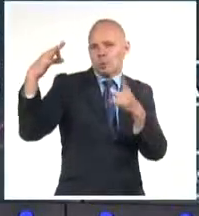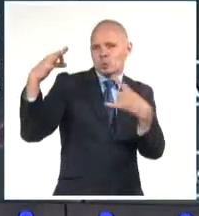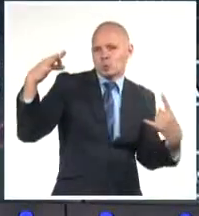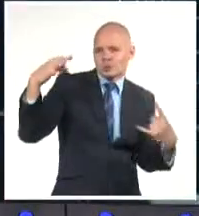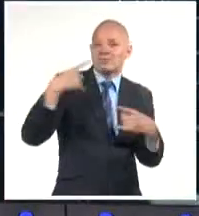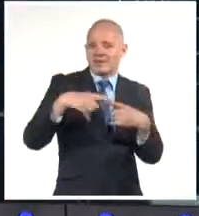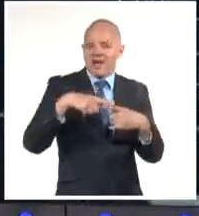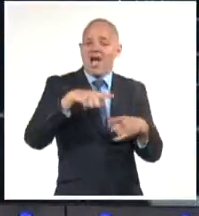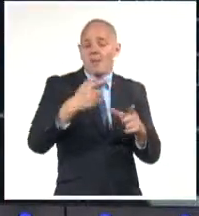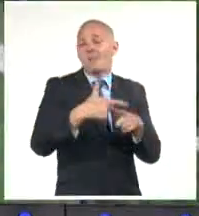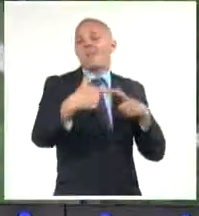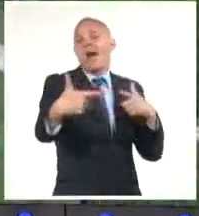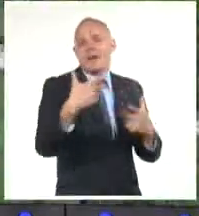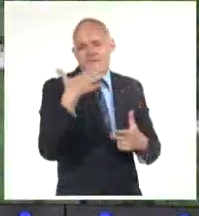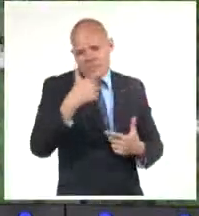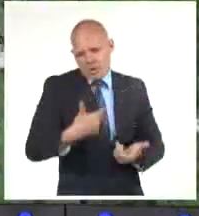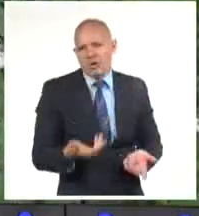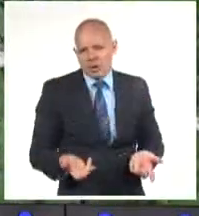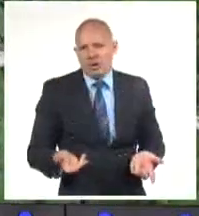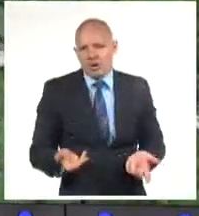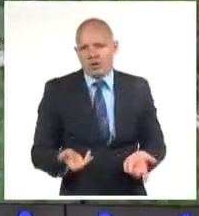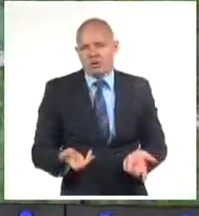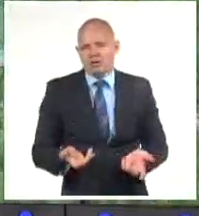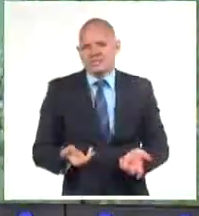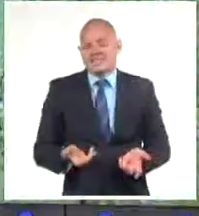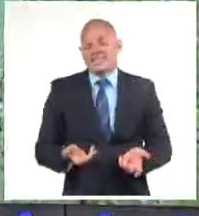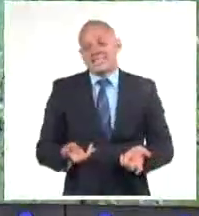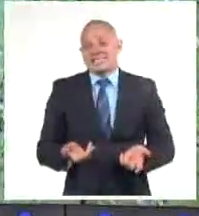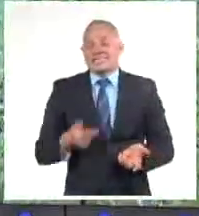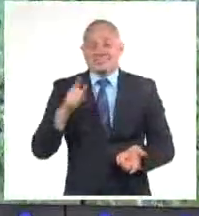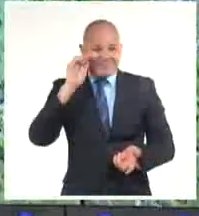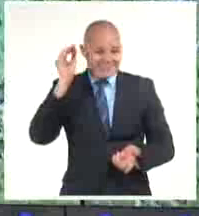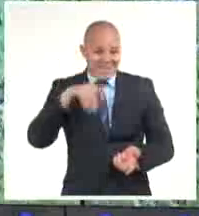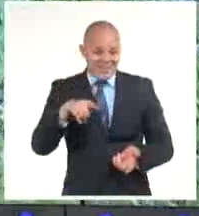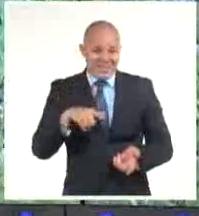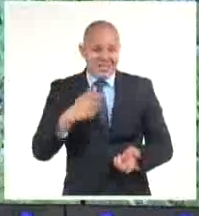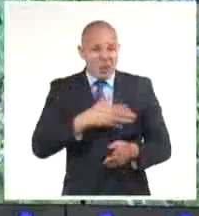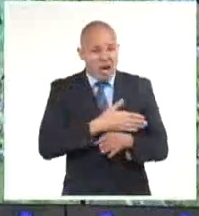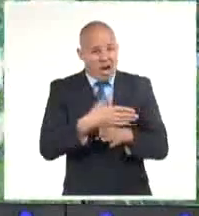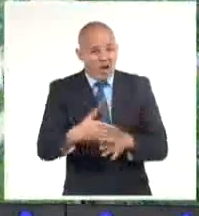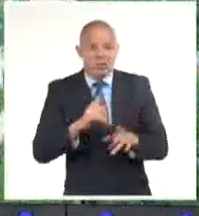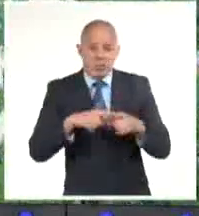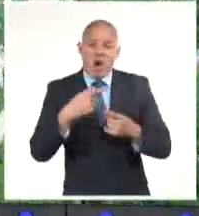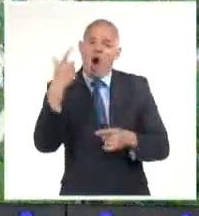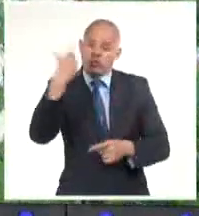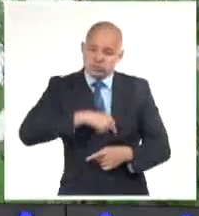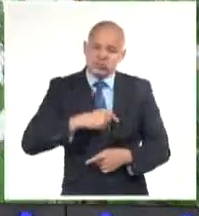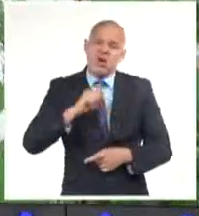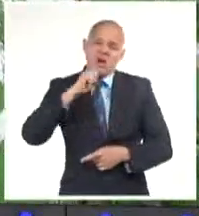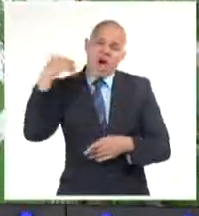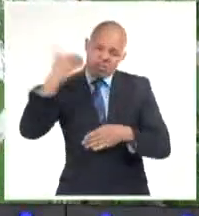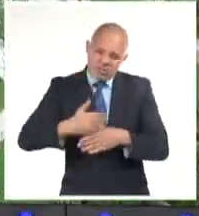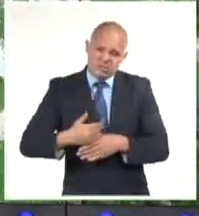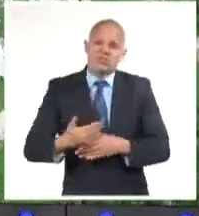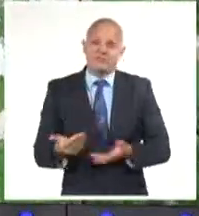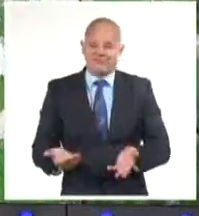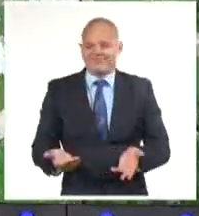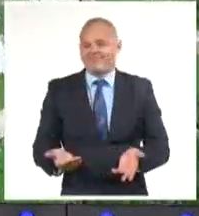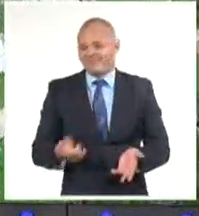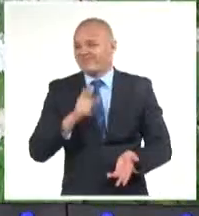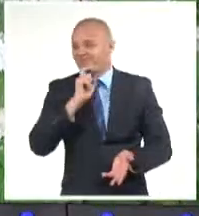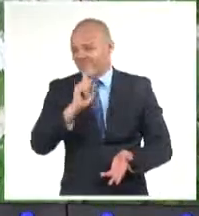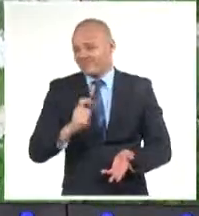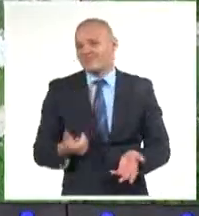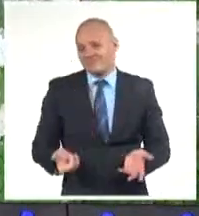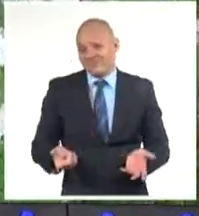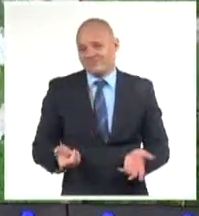porque las prioridades han cambiado. No olvidemos que somos un país bloqueado. Y eso hace que los campos de actuación sean bien diversos y